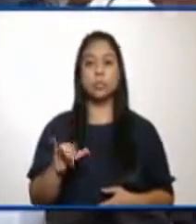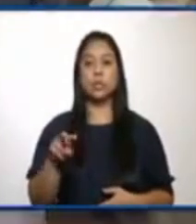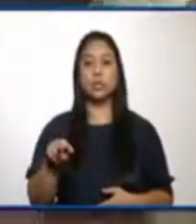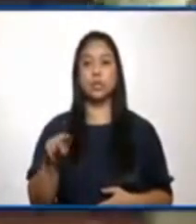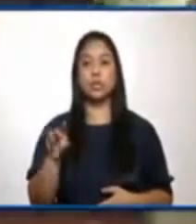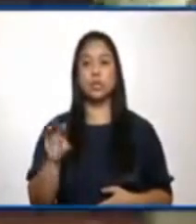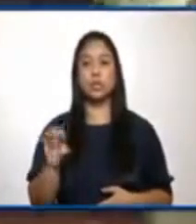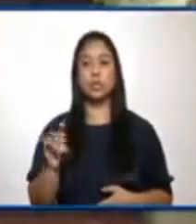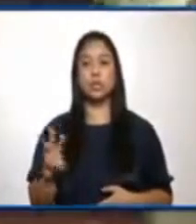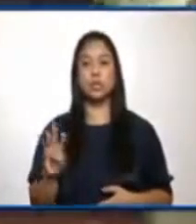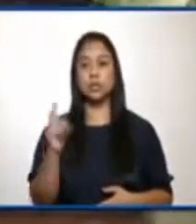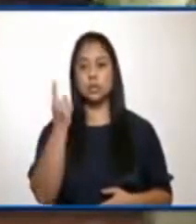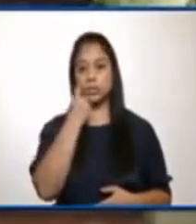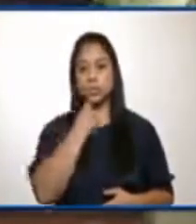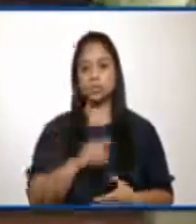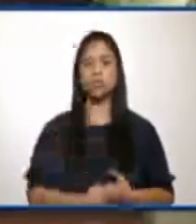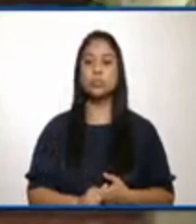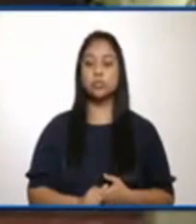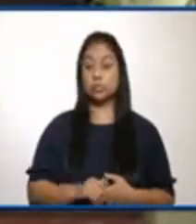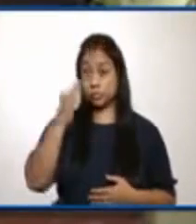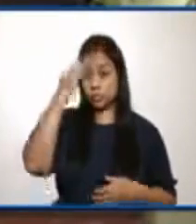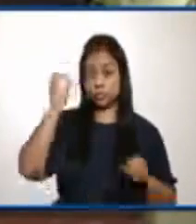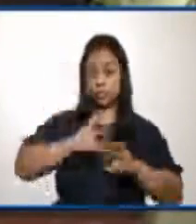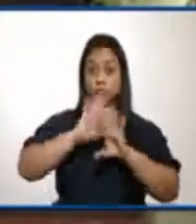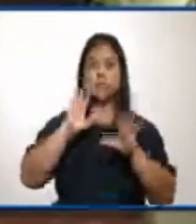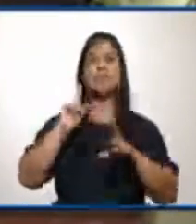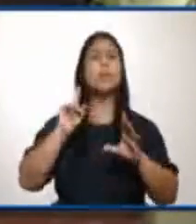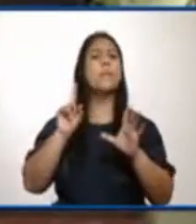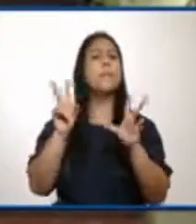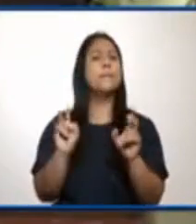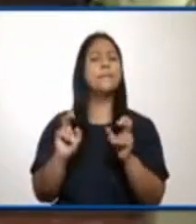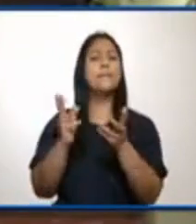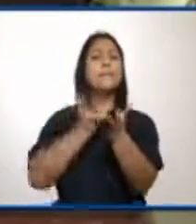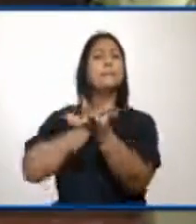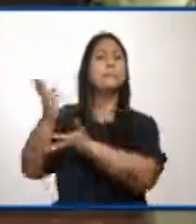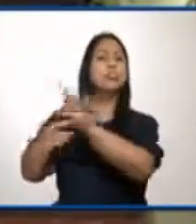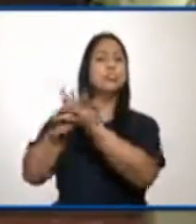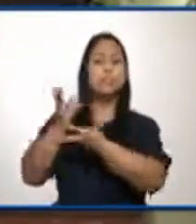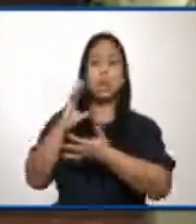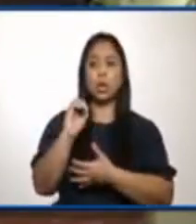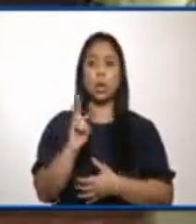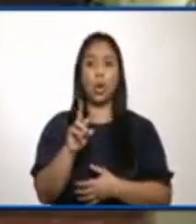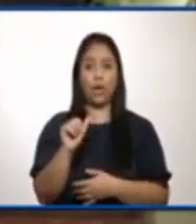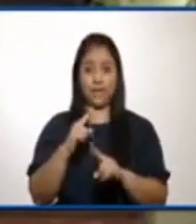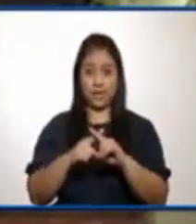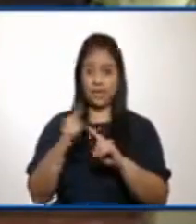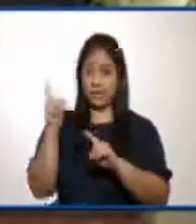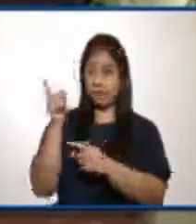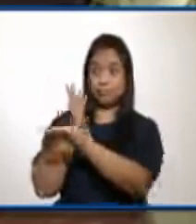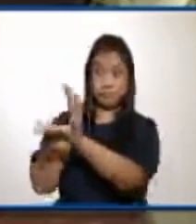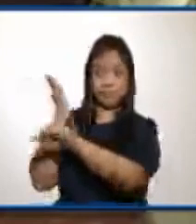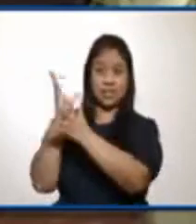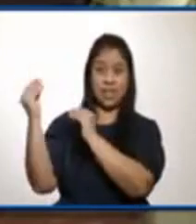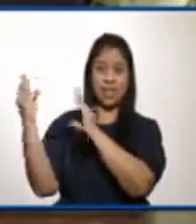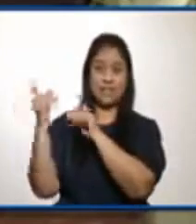Buenos días, ministra. Respecto a las negociaciones para obtener la vacuna, ya aparte